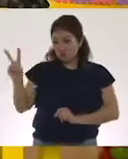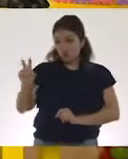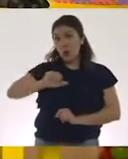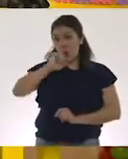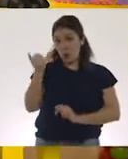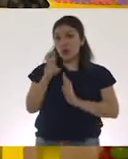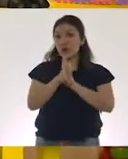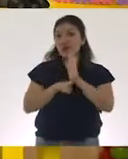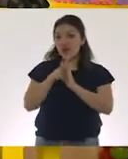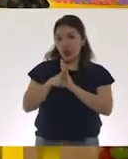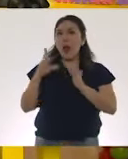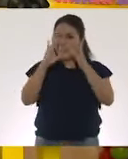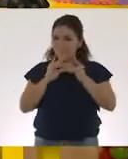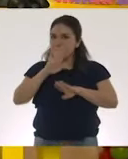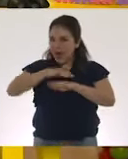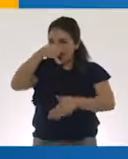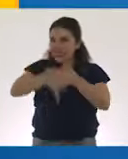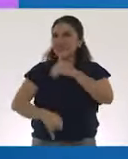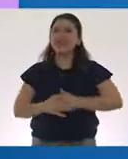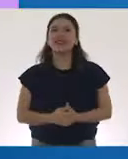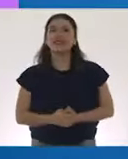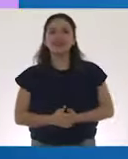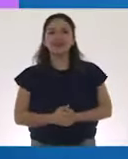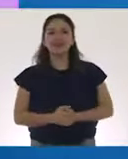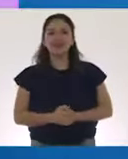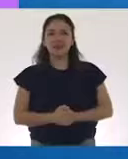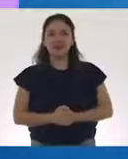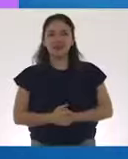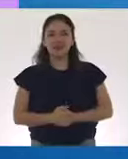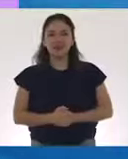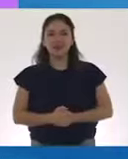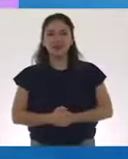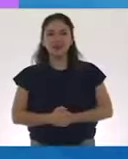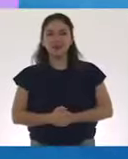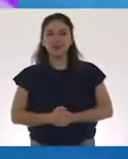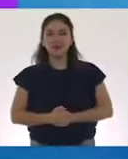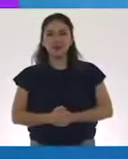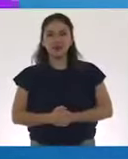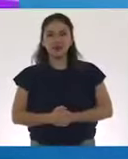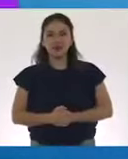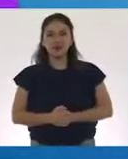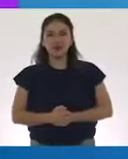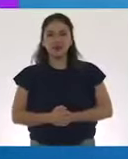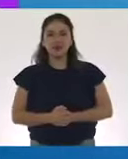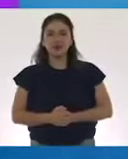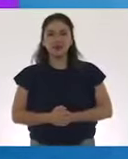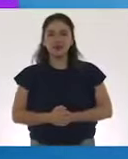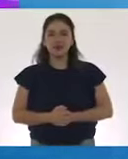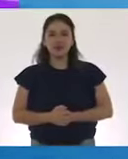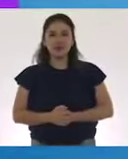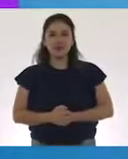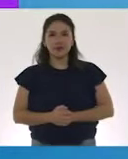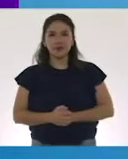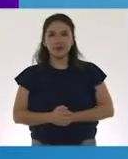el siguiente video para explicárselos? Inventa un nuevo saludo, COVID-19.